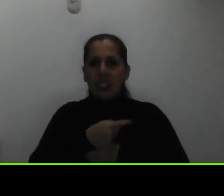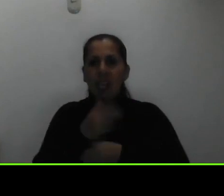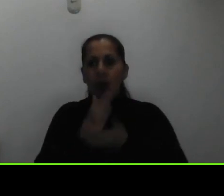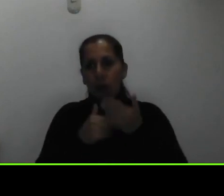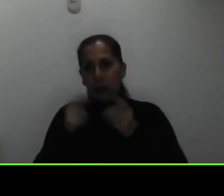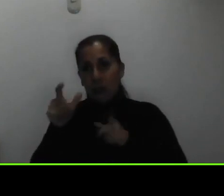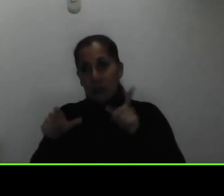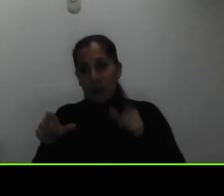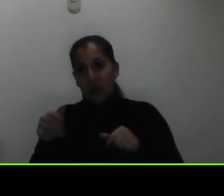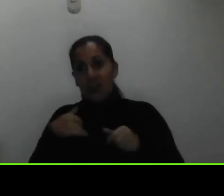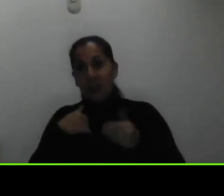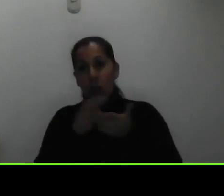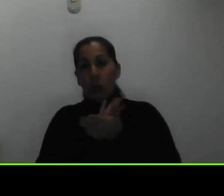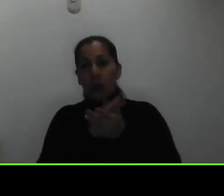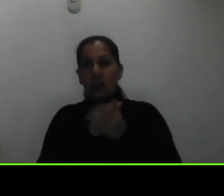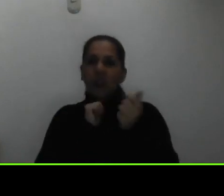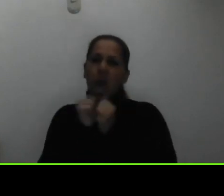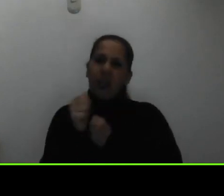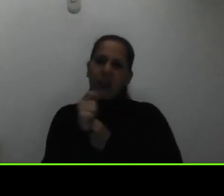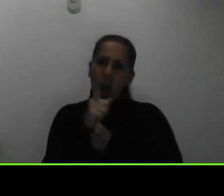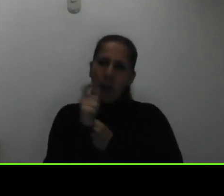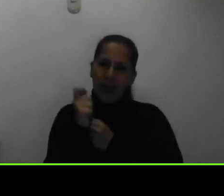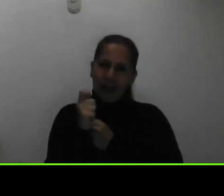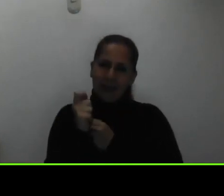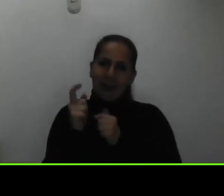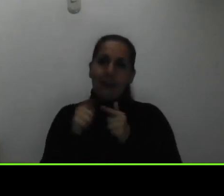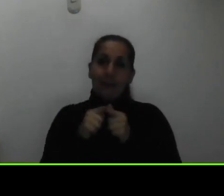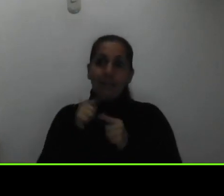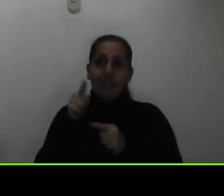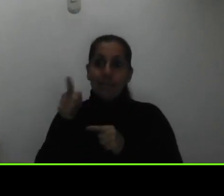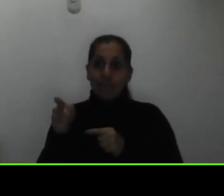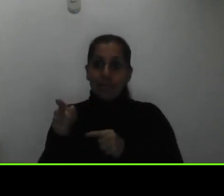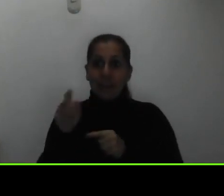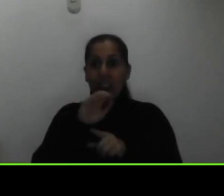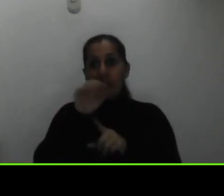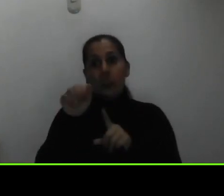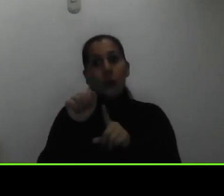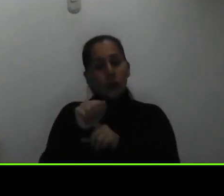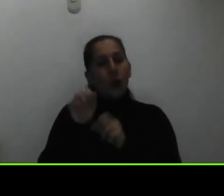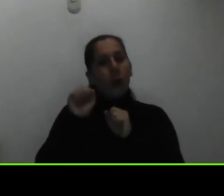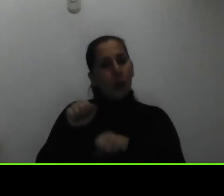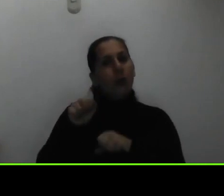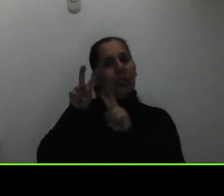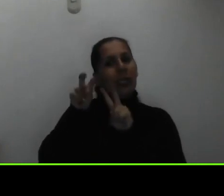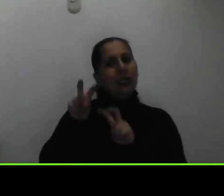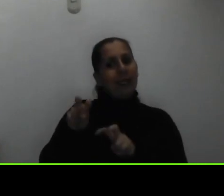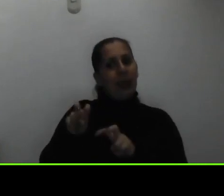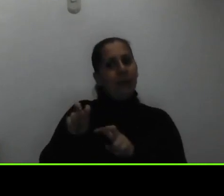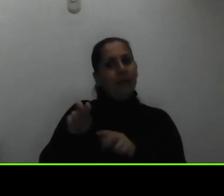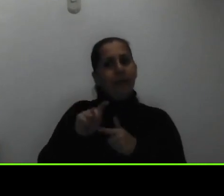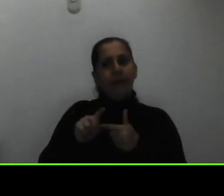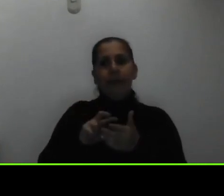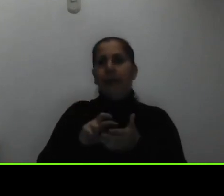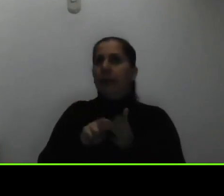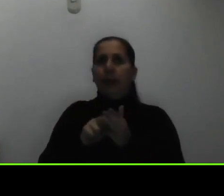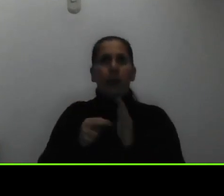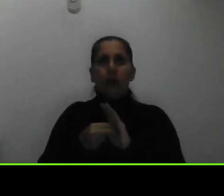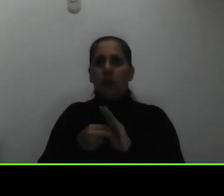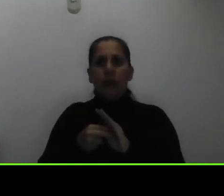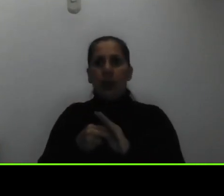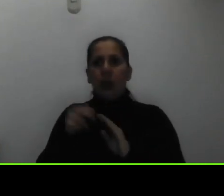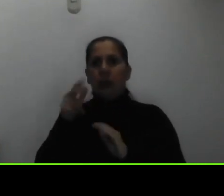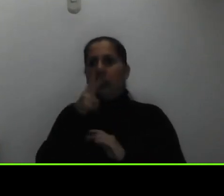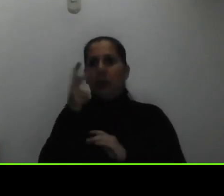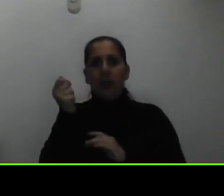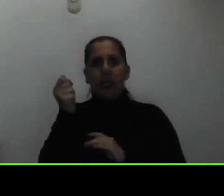que tienen un poco más de ese mes entonces en ese caso podríamos valorarlo pero ya no podemos hablar de más de tres meses o de cinco